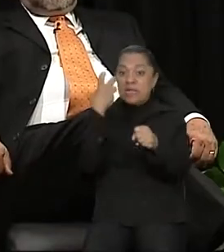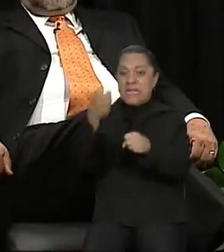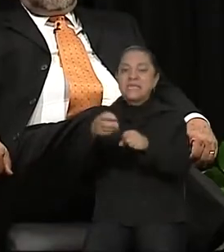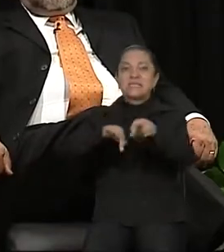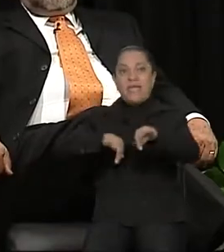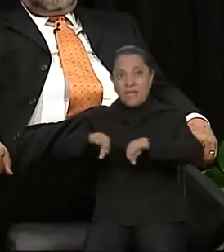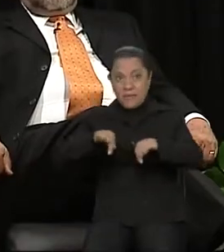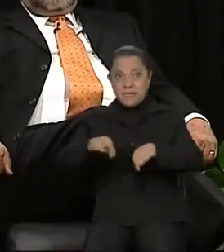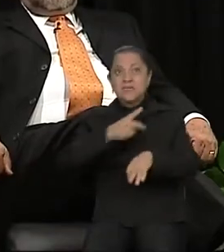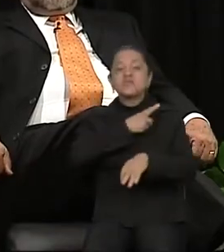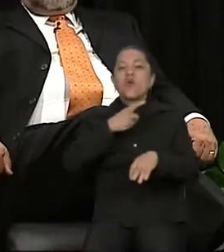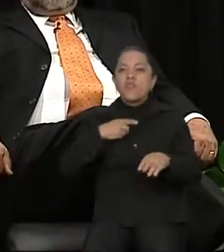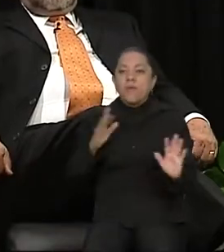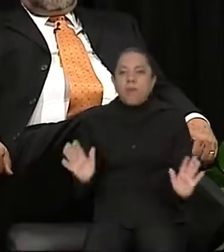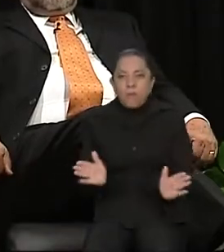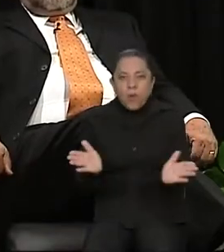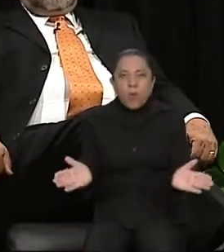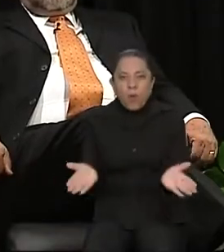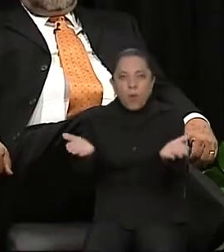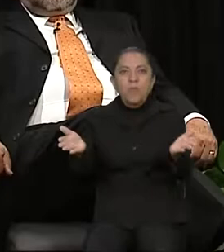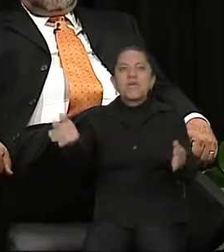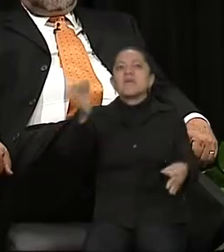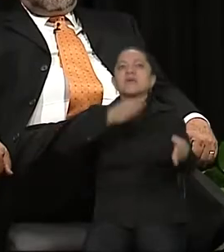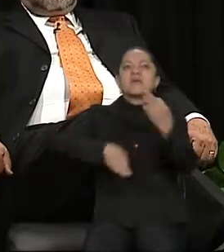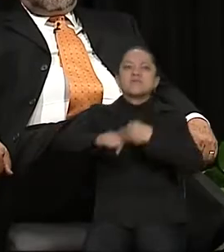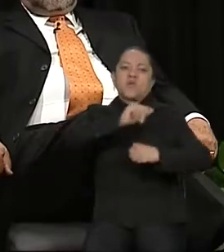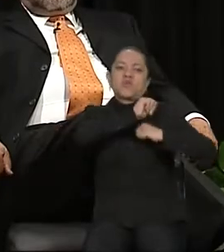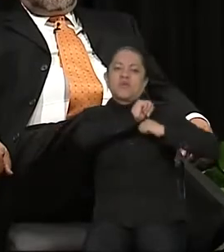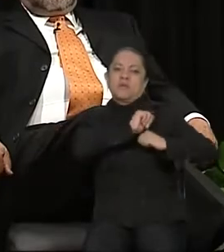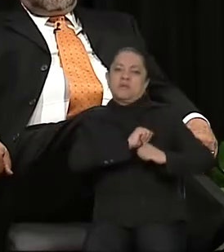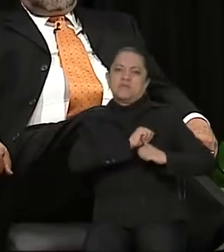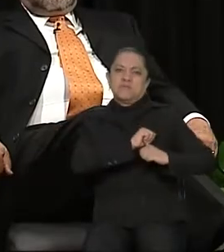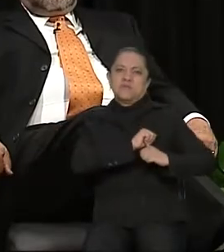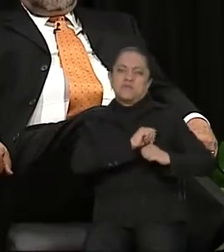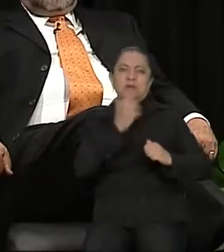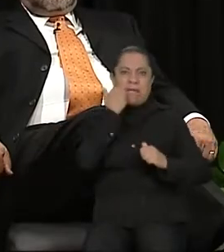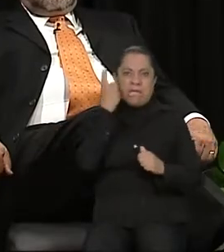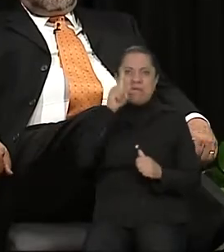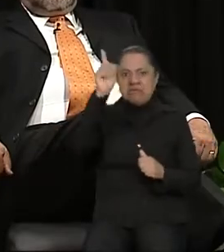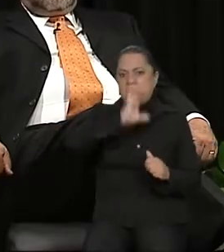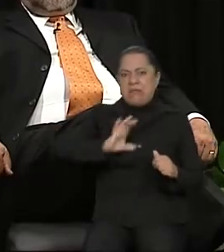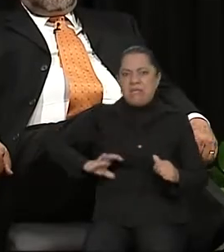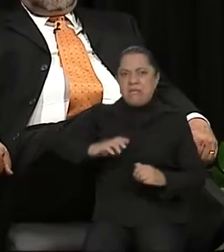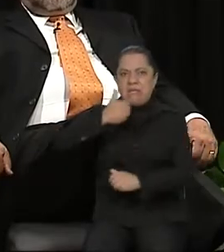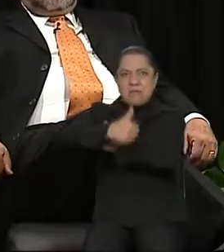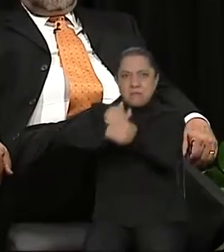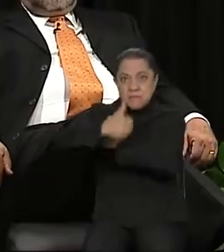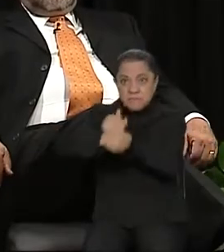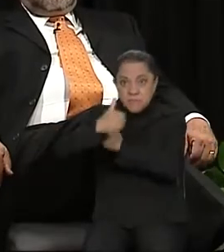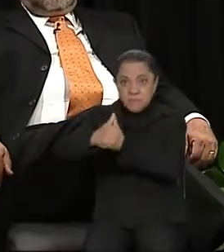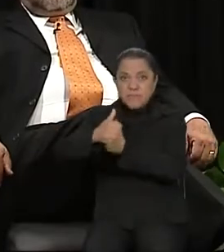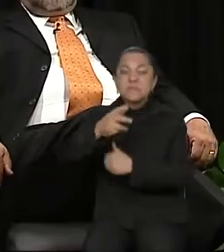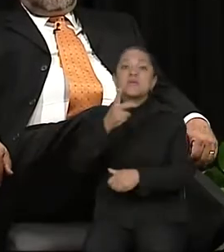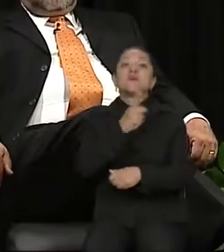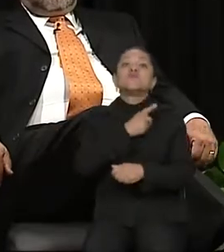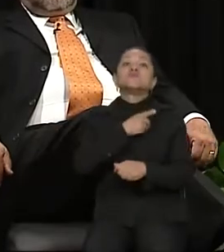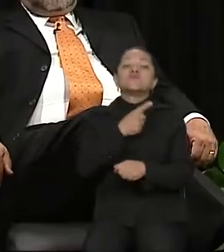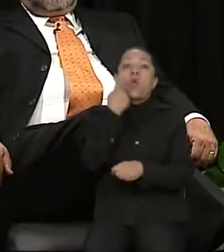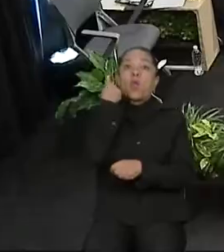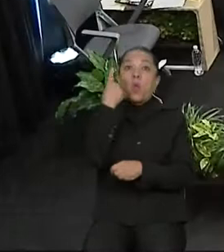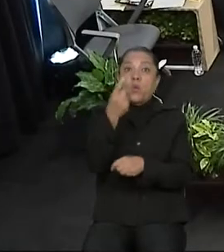de promoverse en todos los cargos que se están disputando en esta elección. Porque solamente con una información